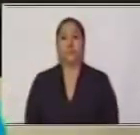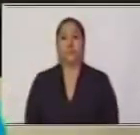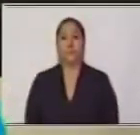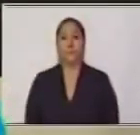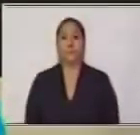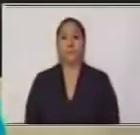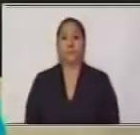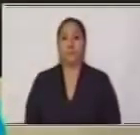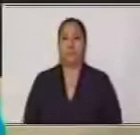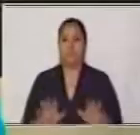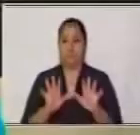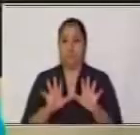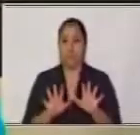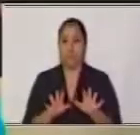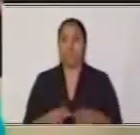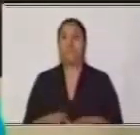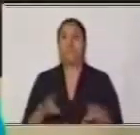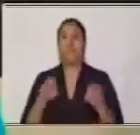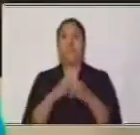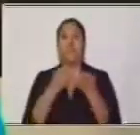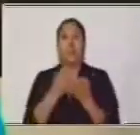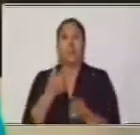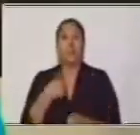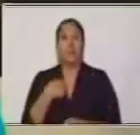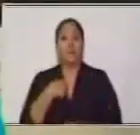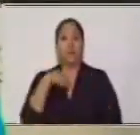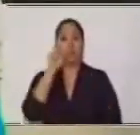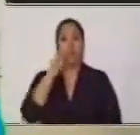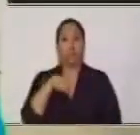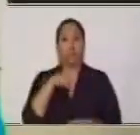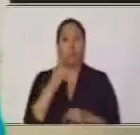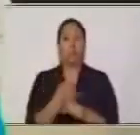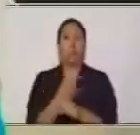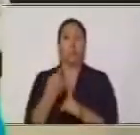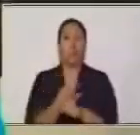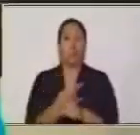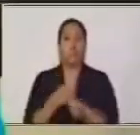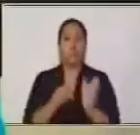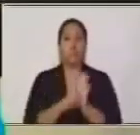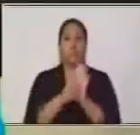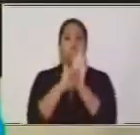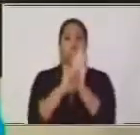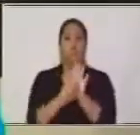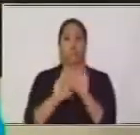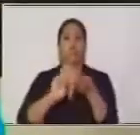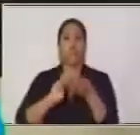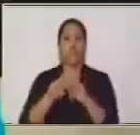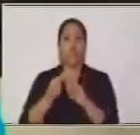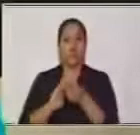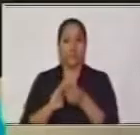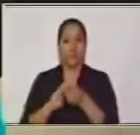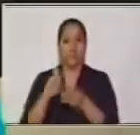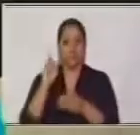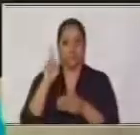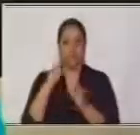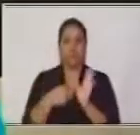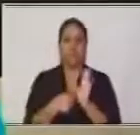Para que tenga sentido, tengo que usar signos matemáticos. Y ahora te voy a presentar este signo.